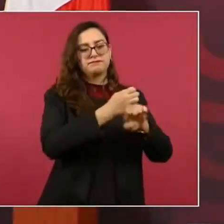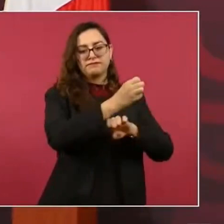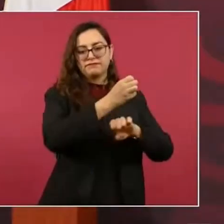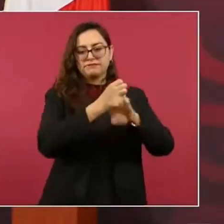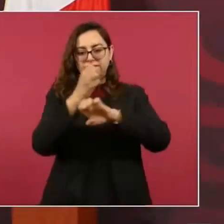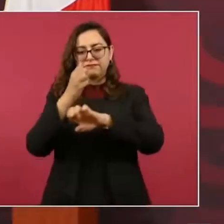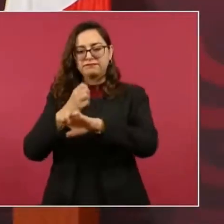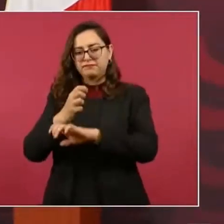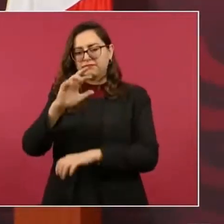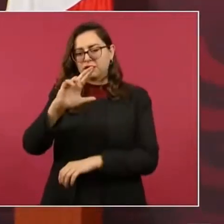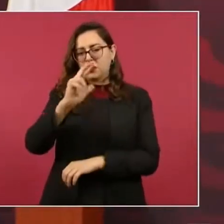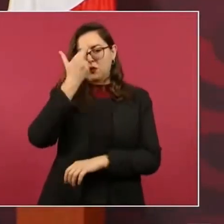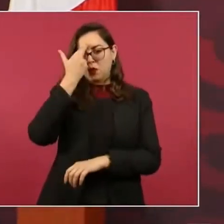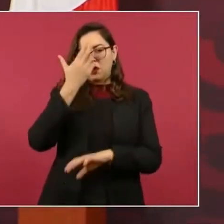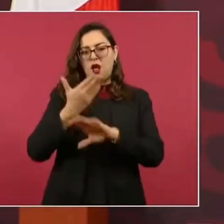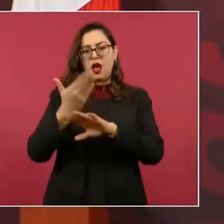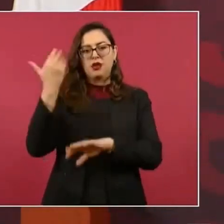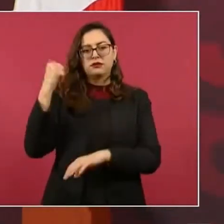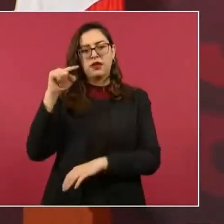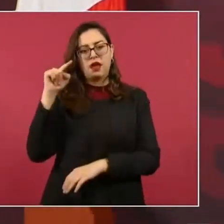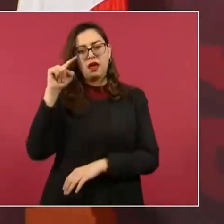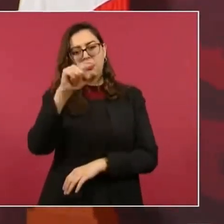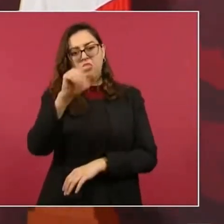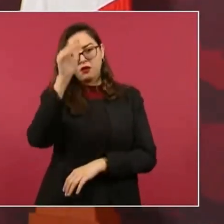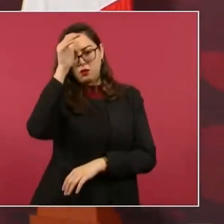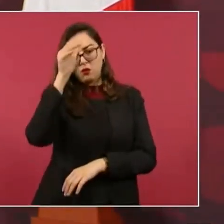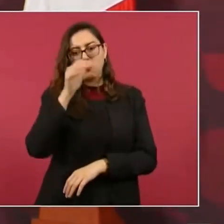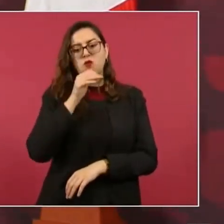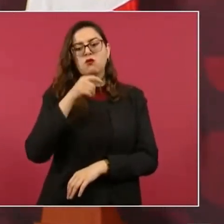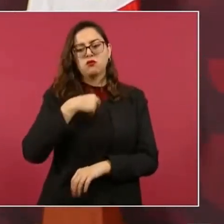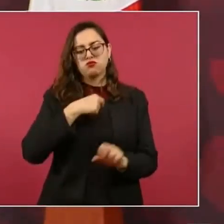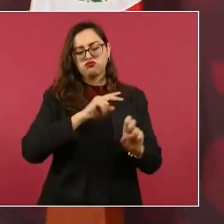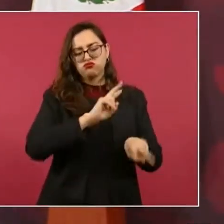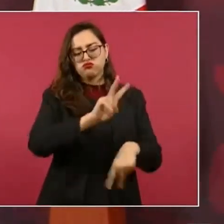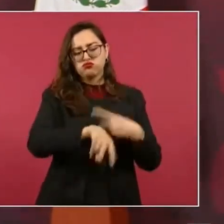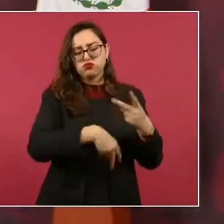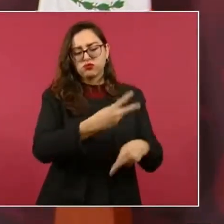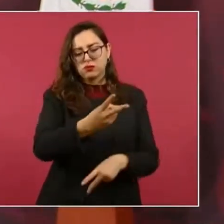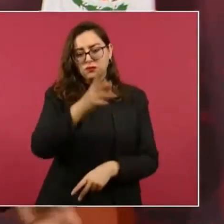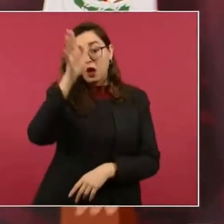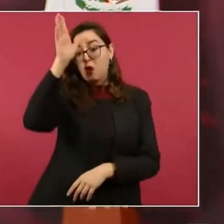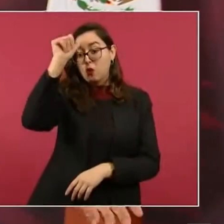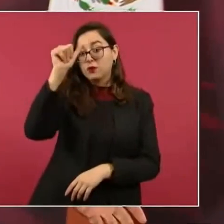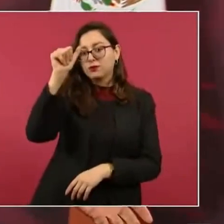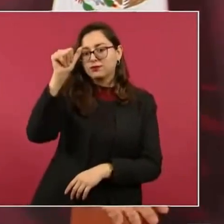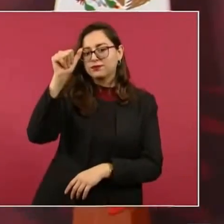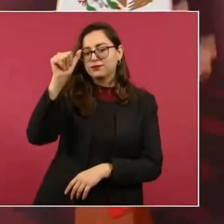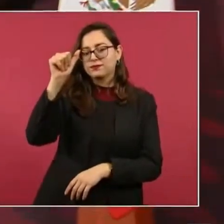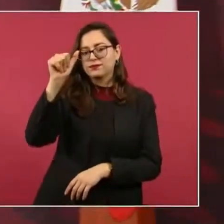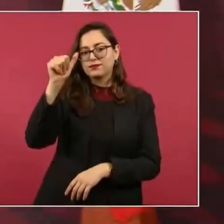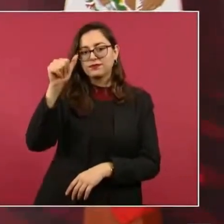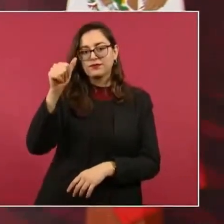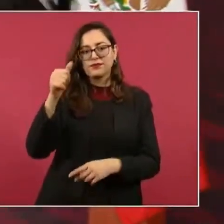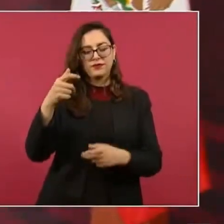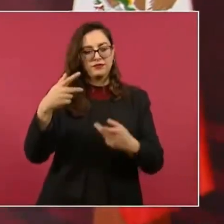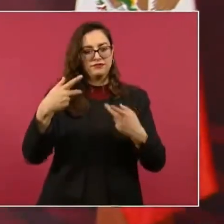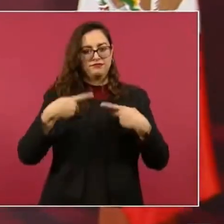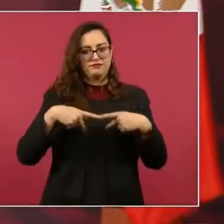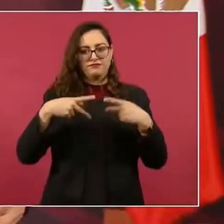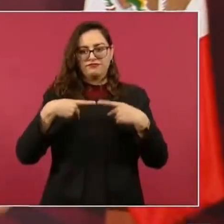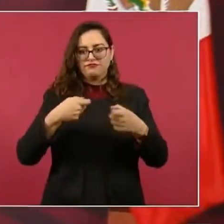Yo iba a Coahuila, lo acabo de recordar, y me cercaban